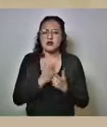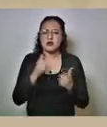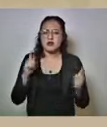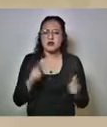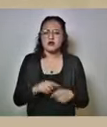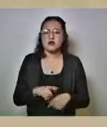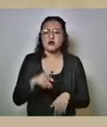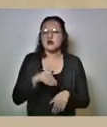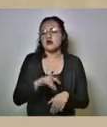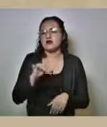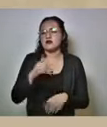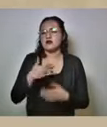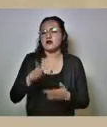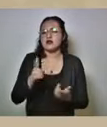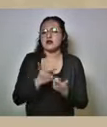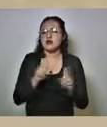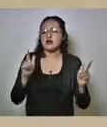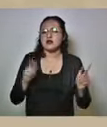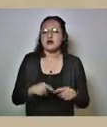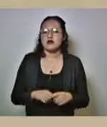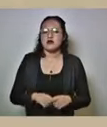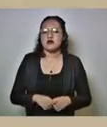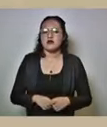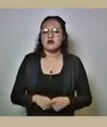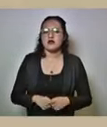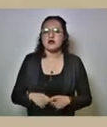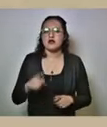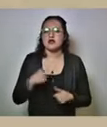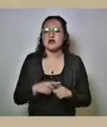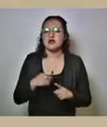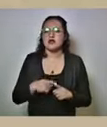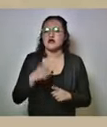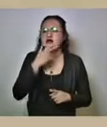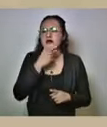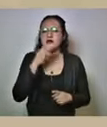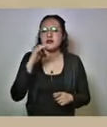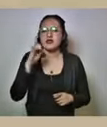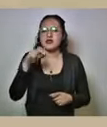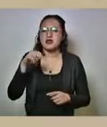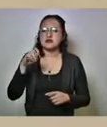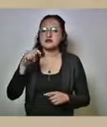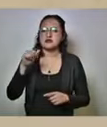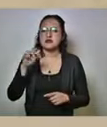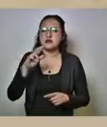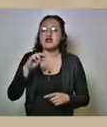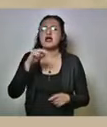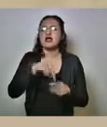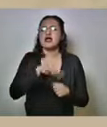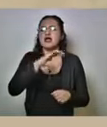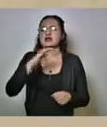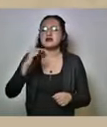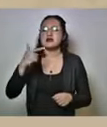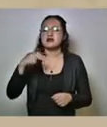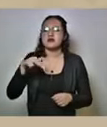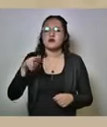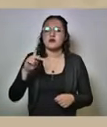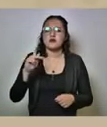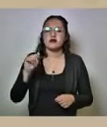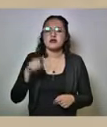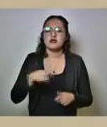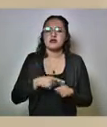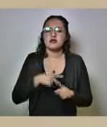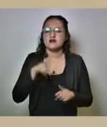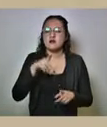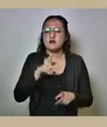ordenado una liberación al delegado de bienestar en Chirinahuapan Alfredo Ramírez por presuntos